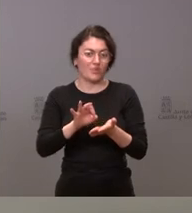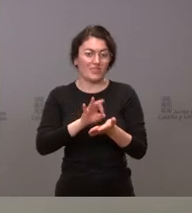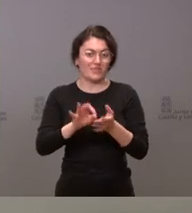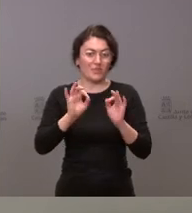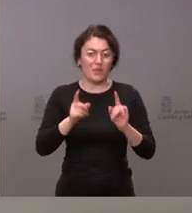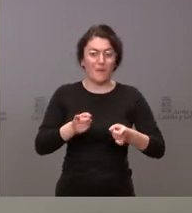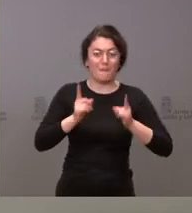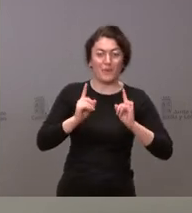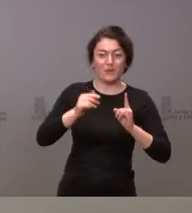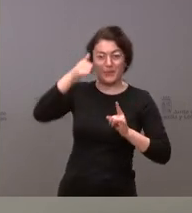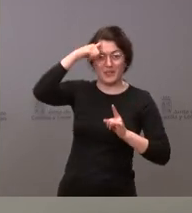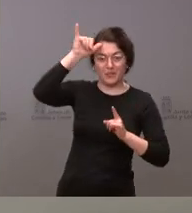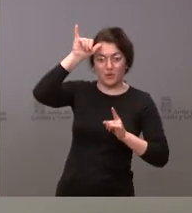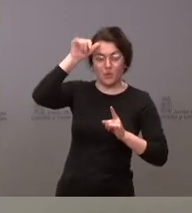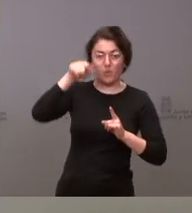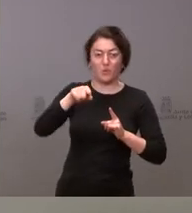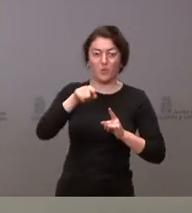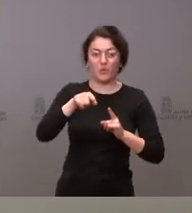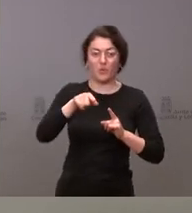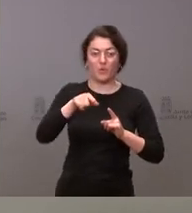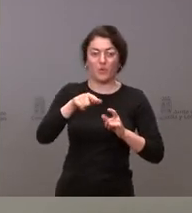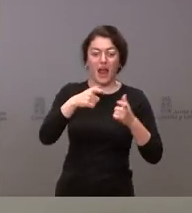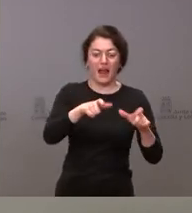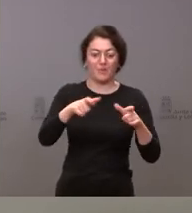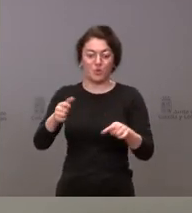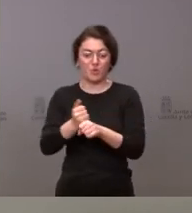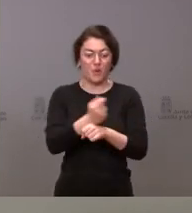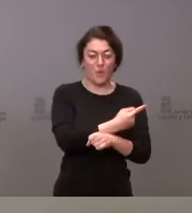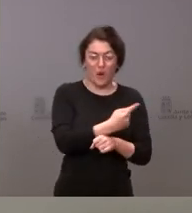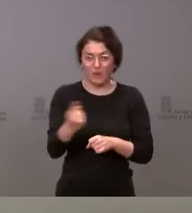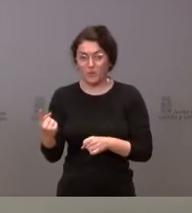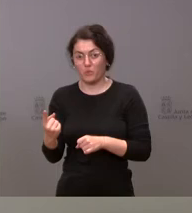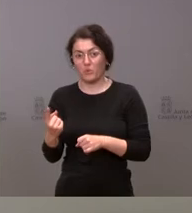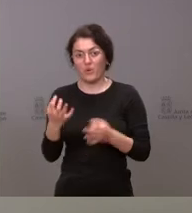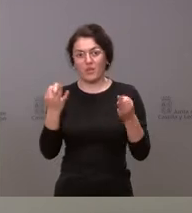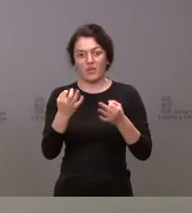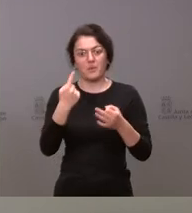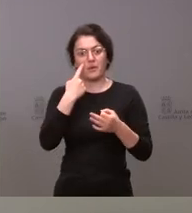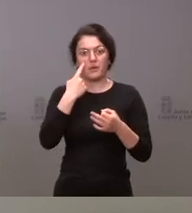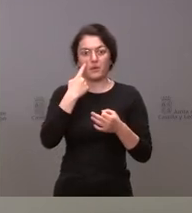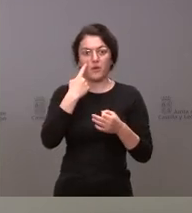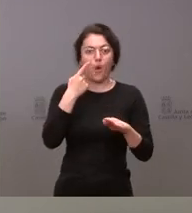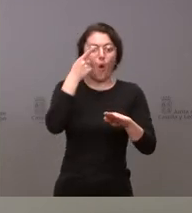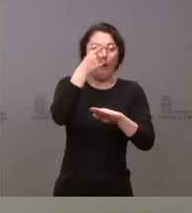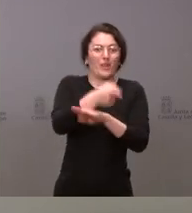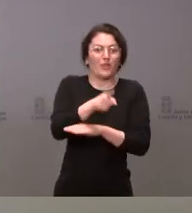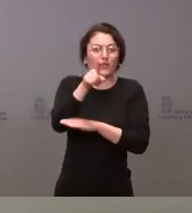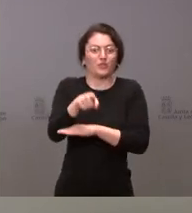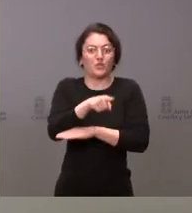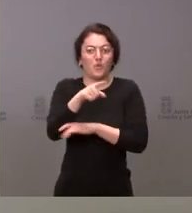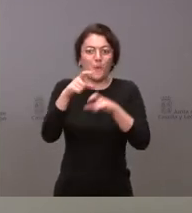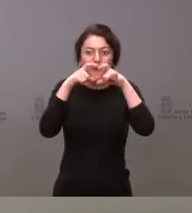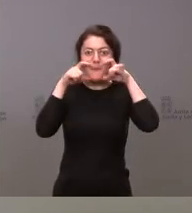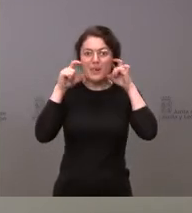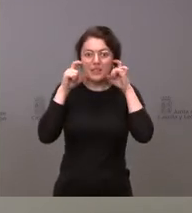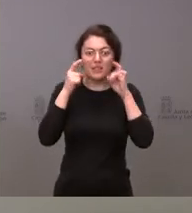de riesgos los que en el ámbito de cada centro de trabajo tengan que determinar la obligación o no del uso de las mascarillas